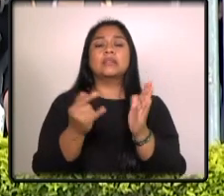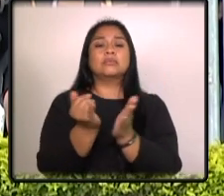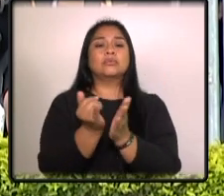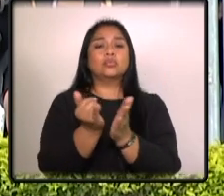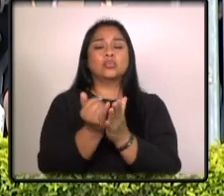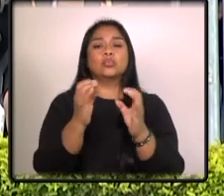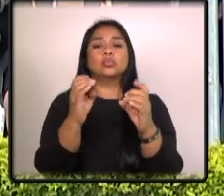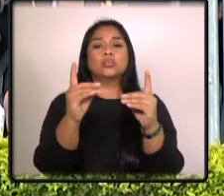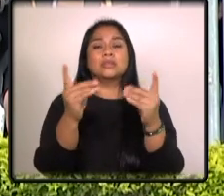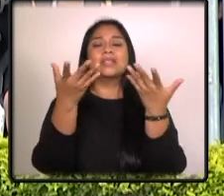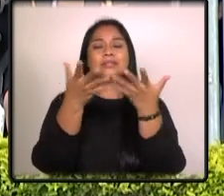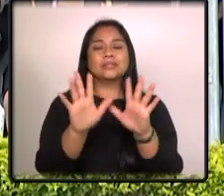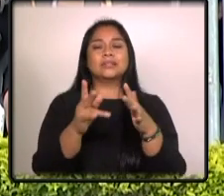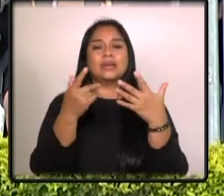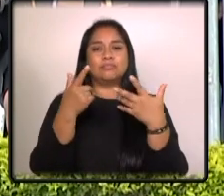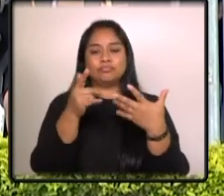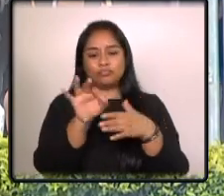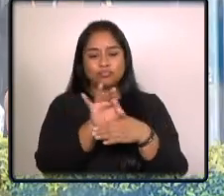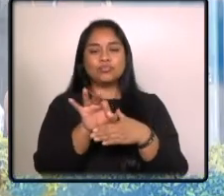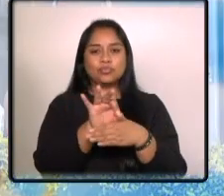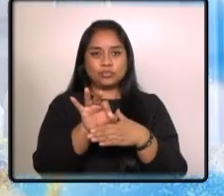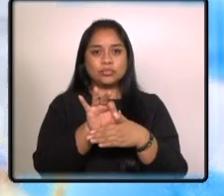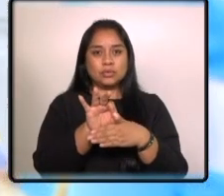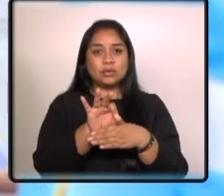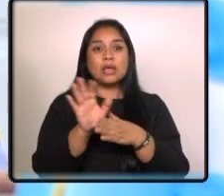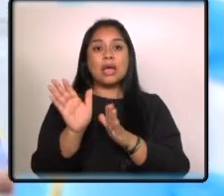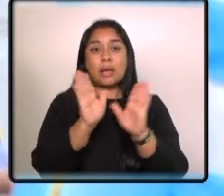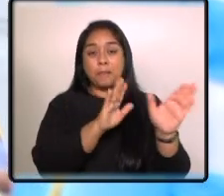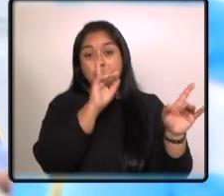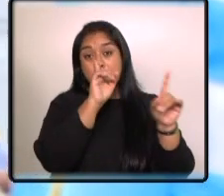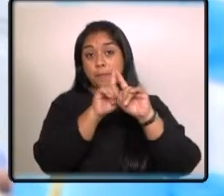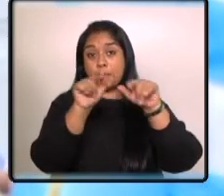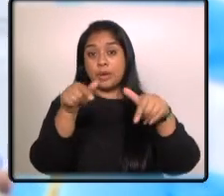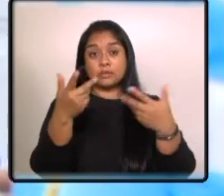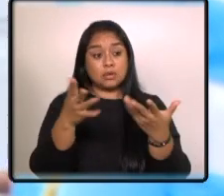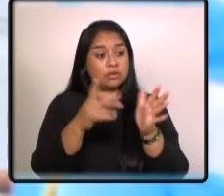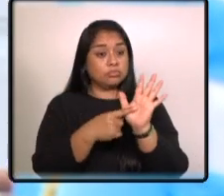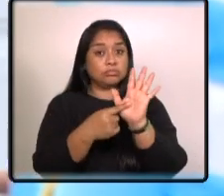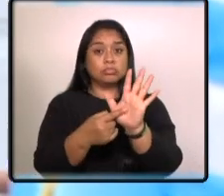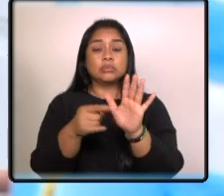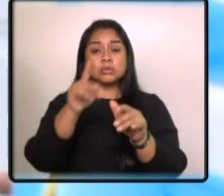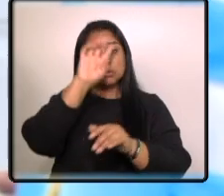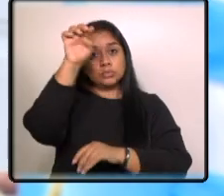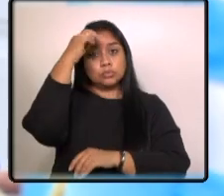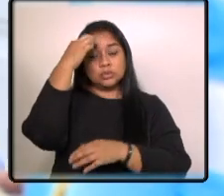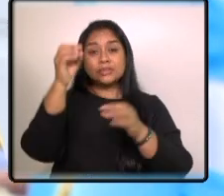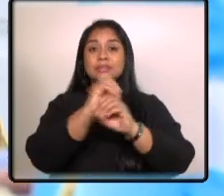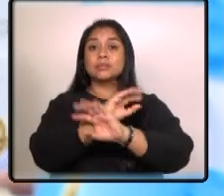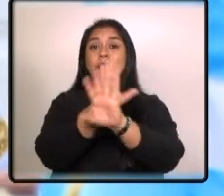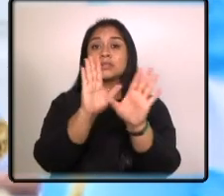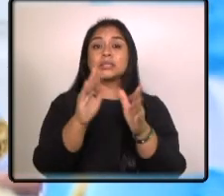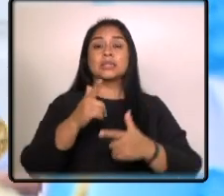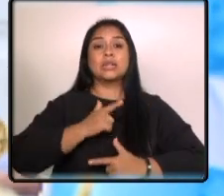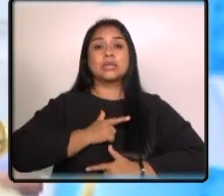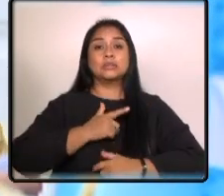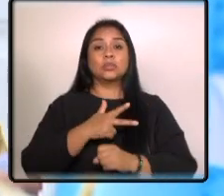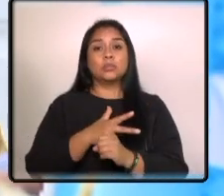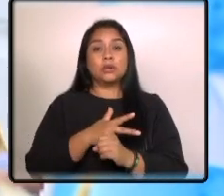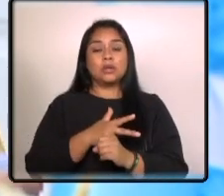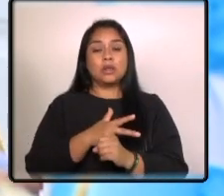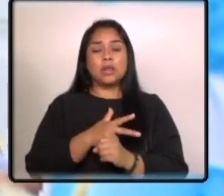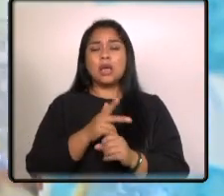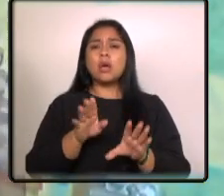ya en funcionamiento además se elaboró y se presentó la política de transparencia del ejército de Guatemala